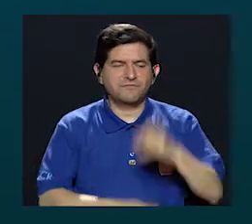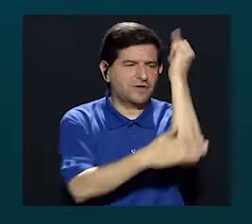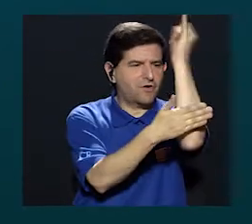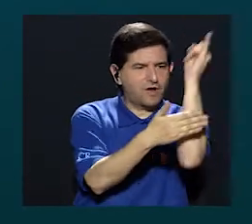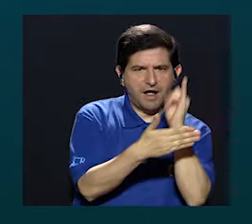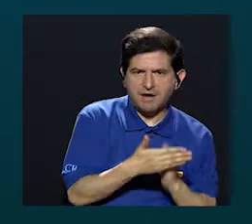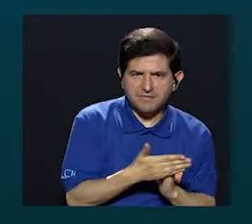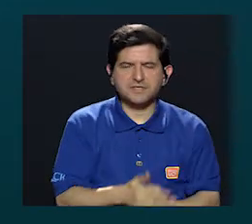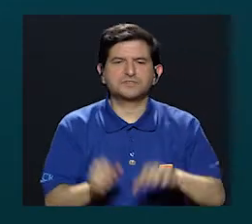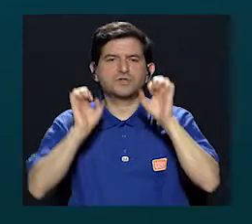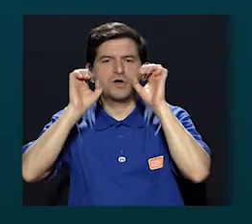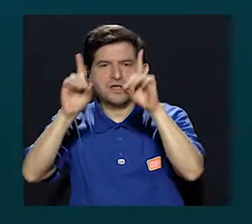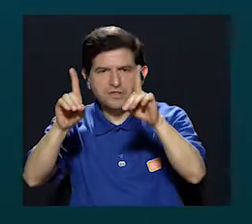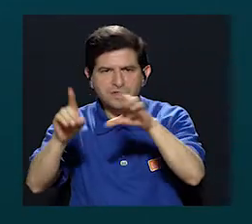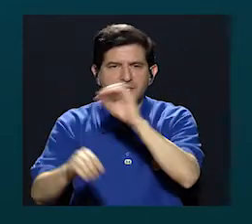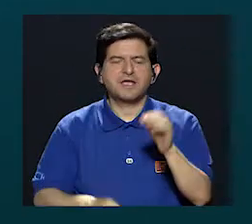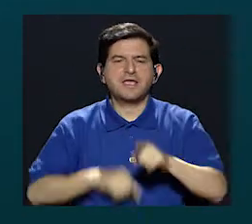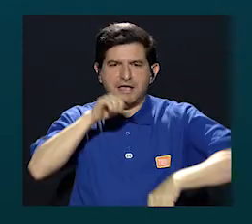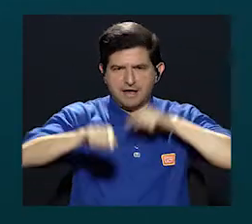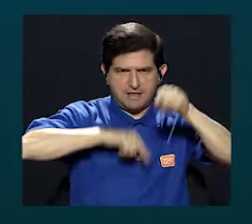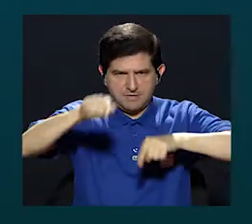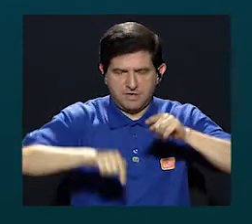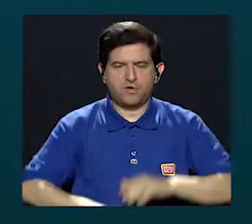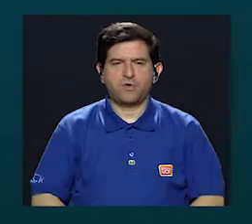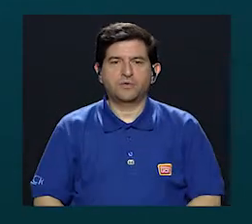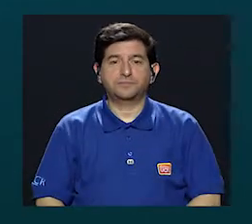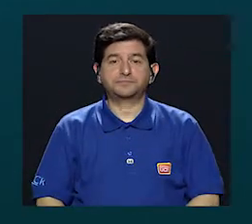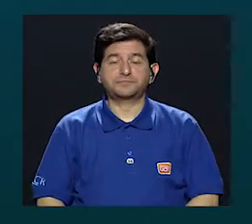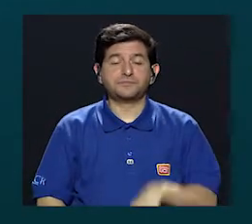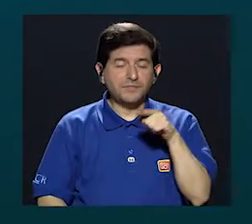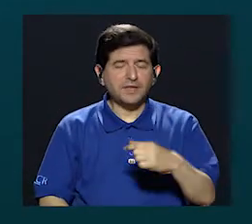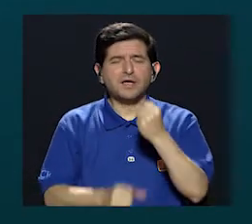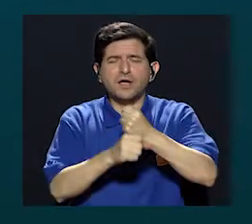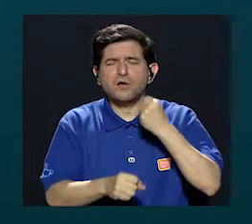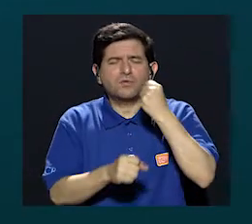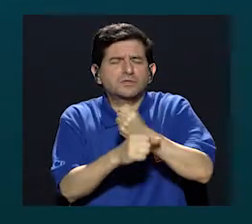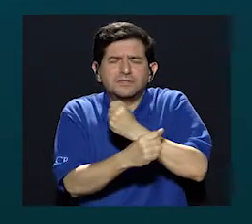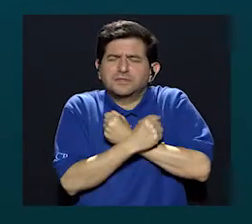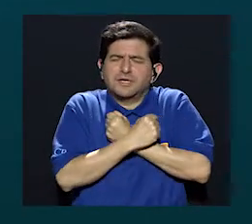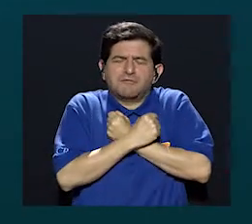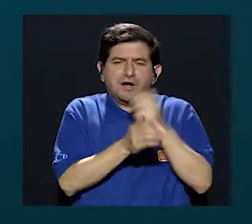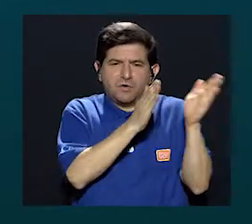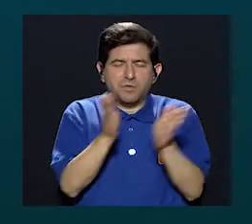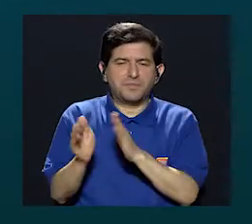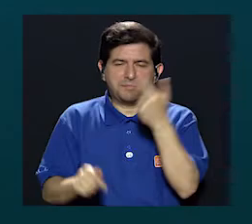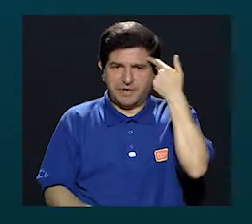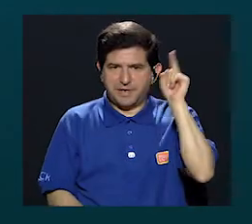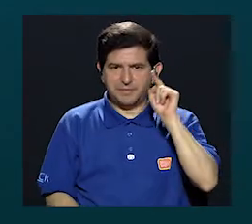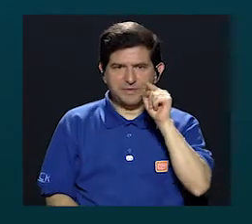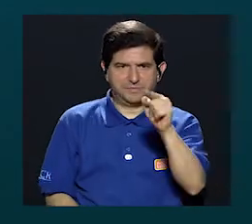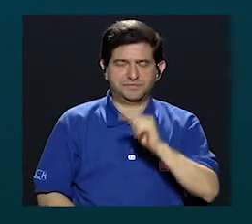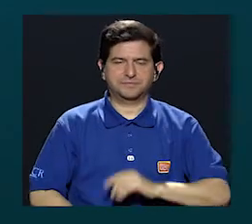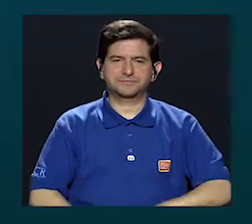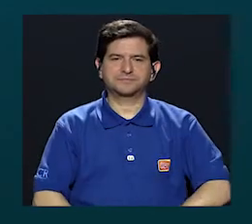artístico, educativo y crítico que con tanta dedicación y cariño preparamos para usted.